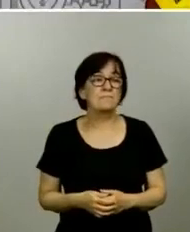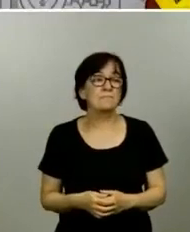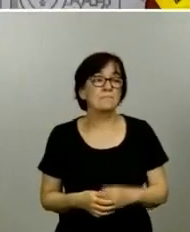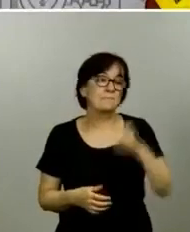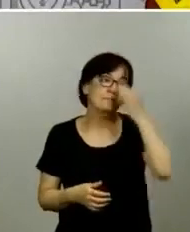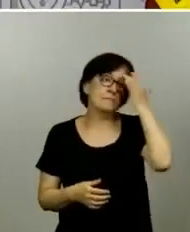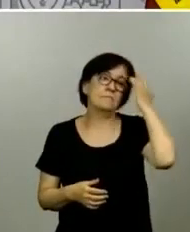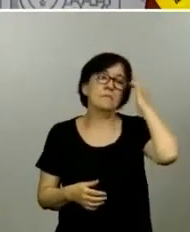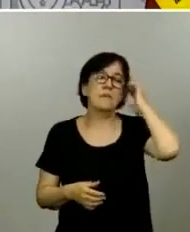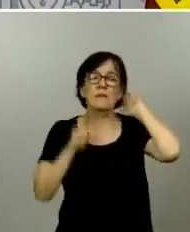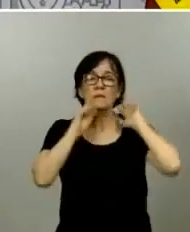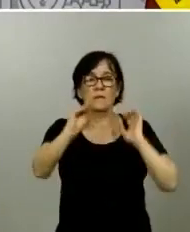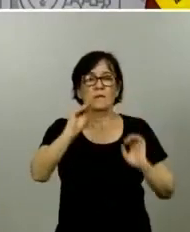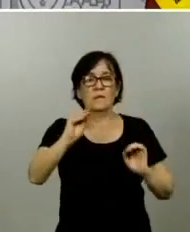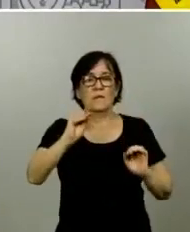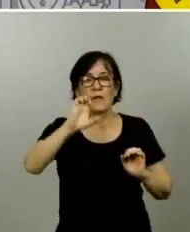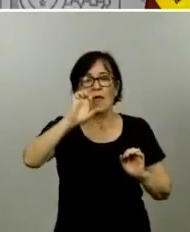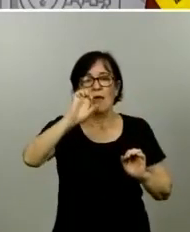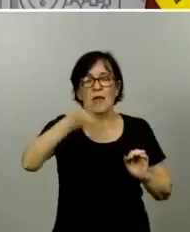Pregunta ahora Expansión